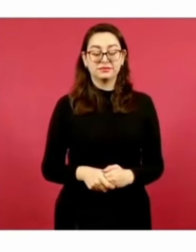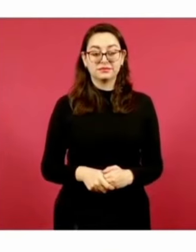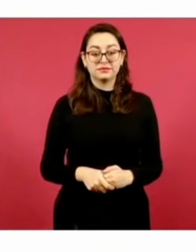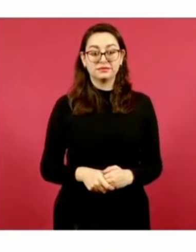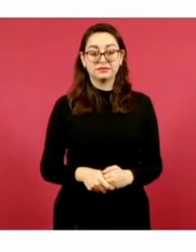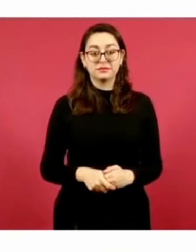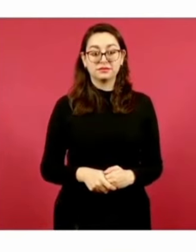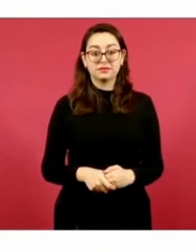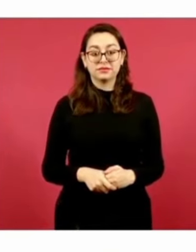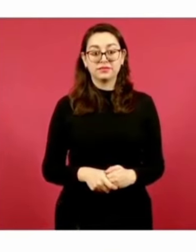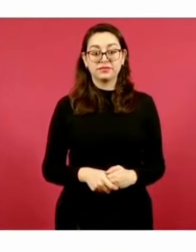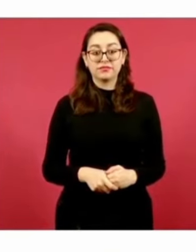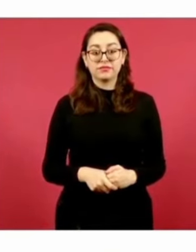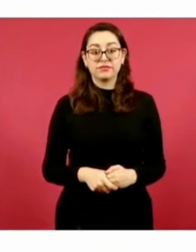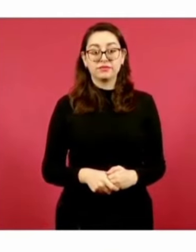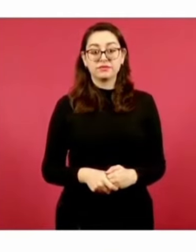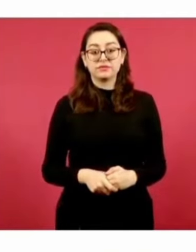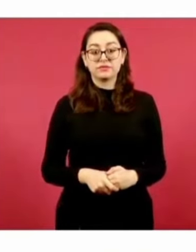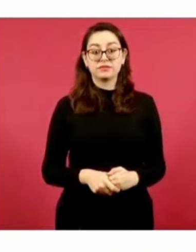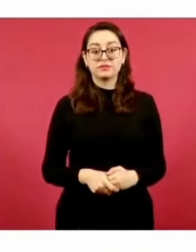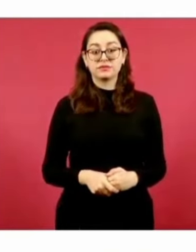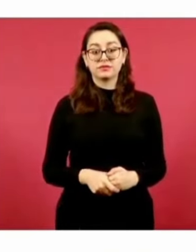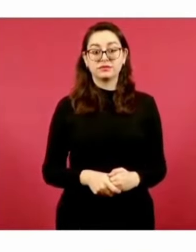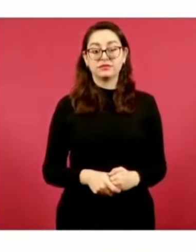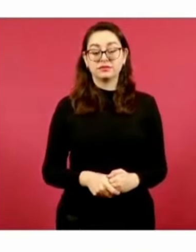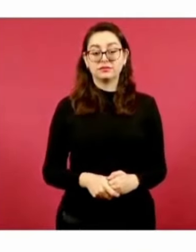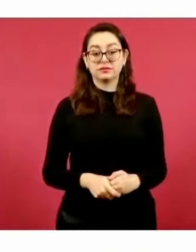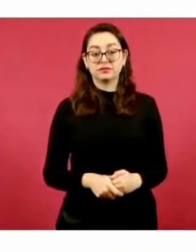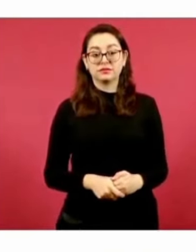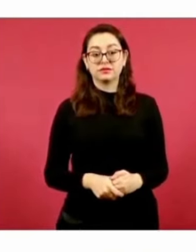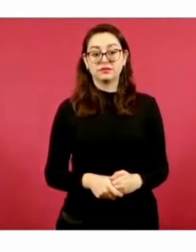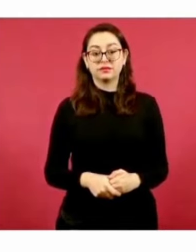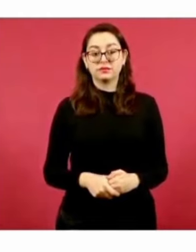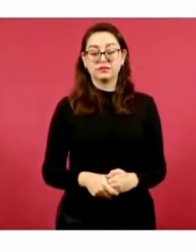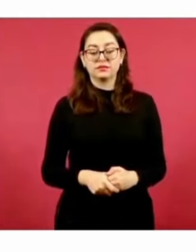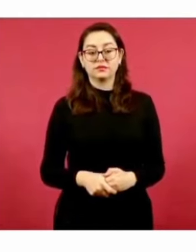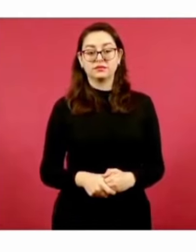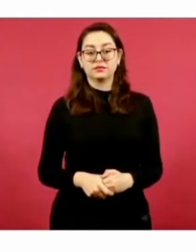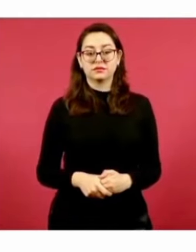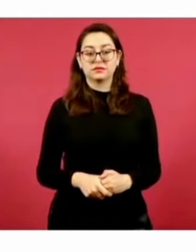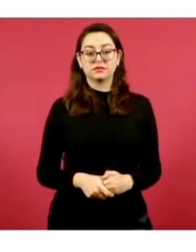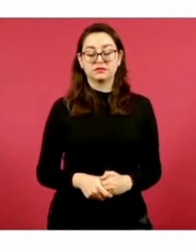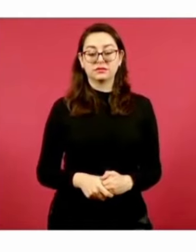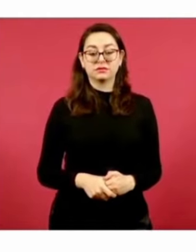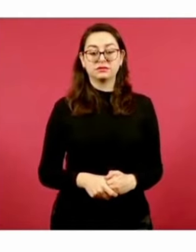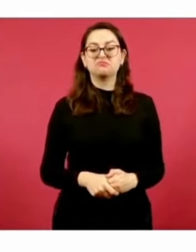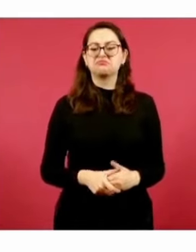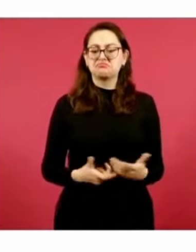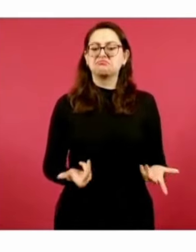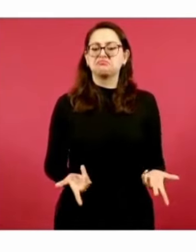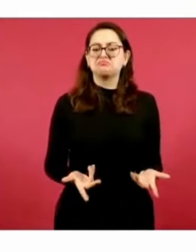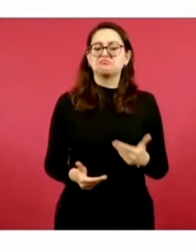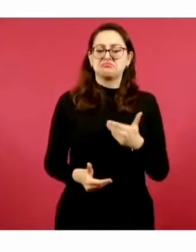¿Sí? Entonces, este… ¿damos bien?